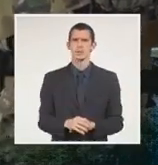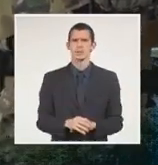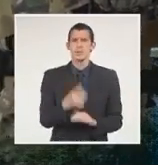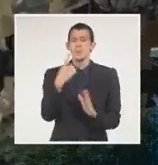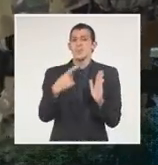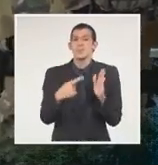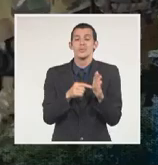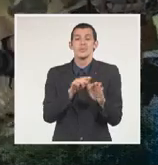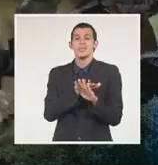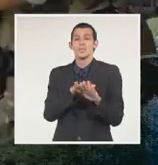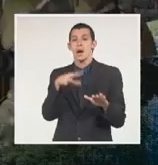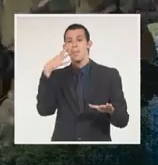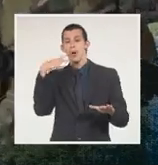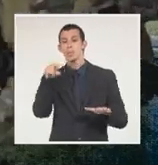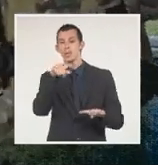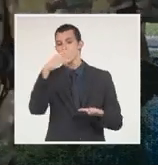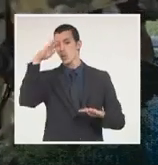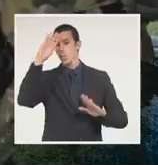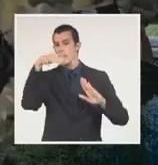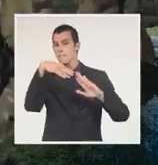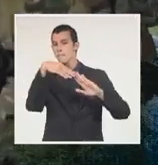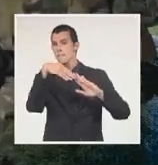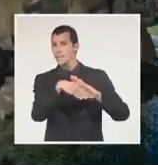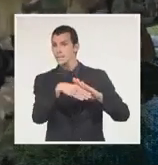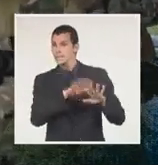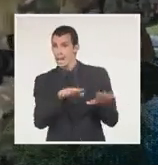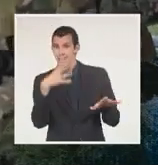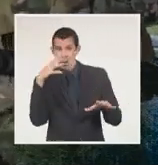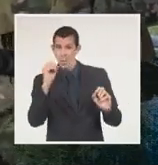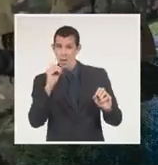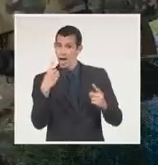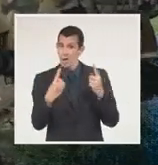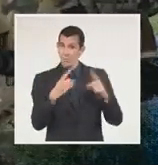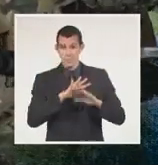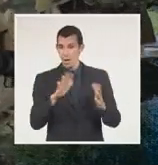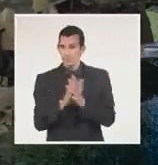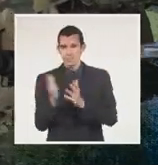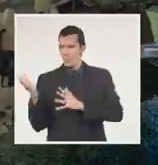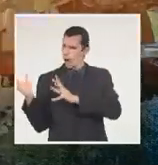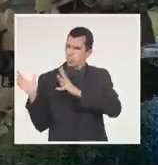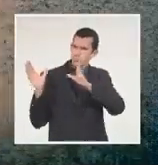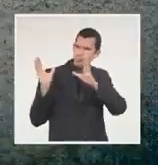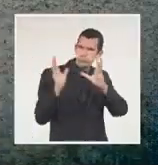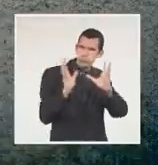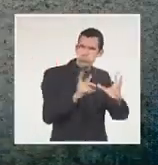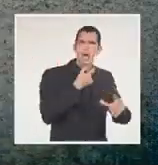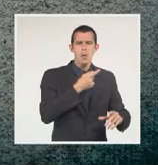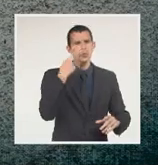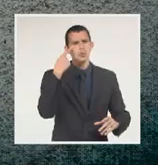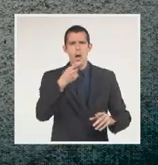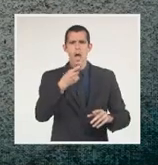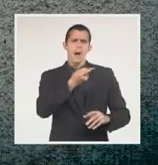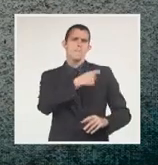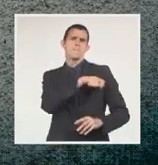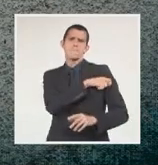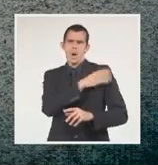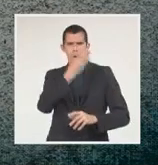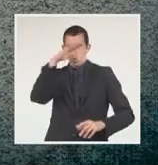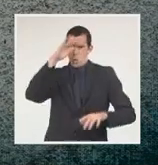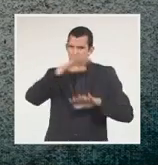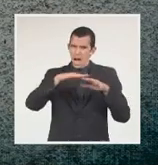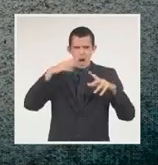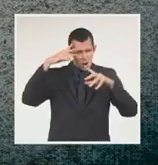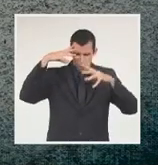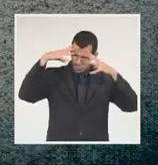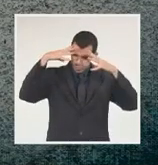hubiera un punto de quiebre, como decir, una ruptura, un lanzamiento del pueblo a la calle, donde entonces ellos